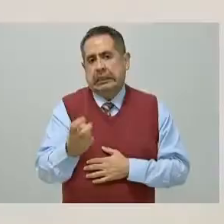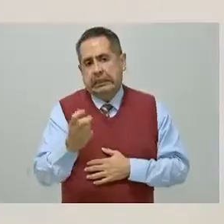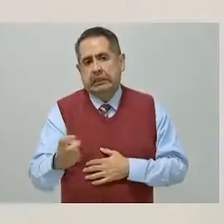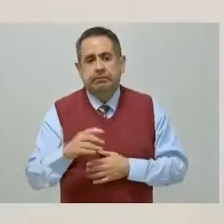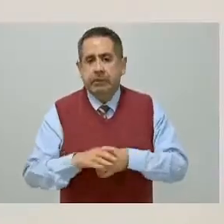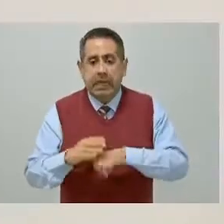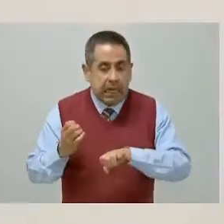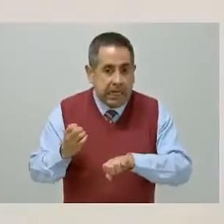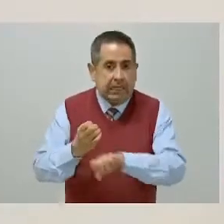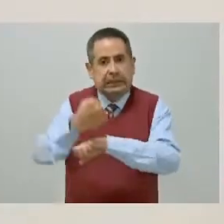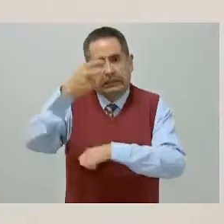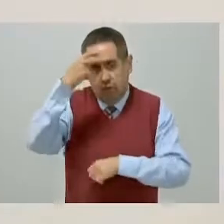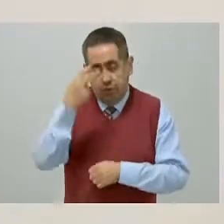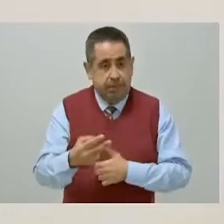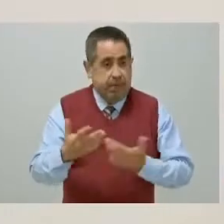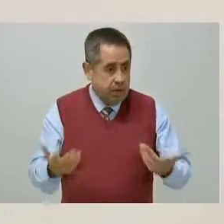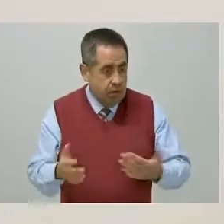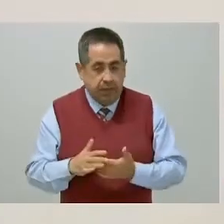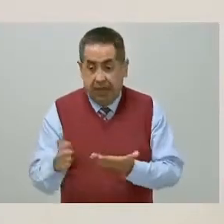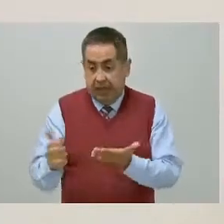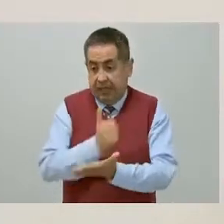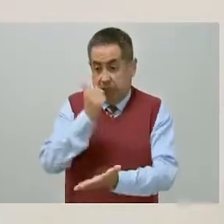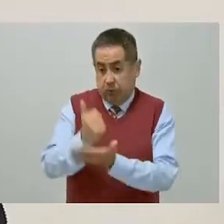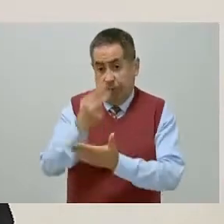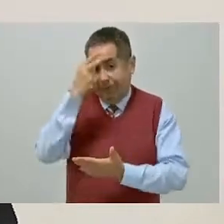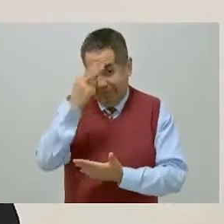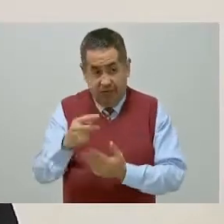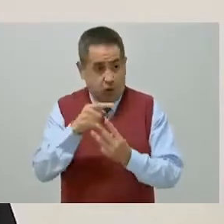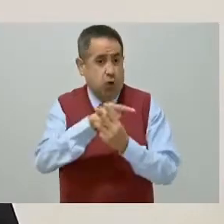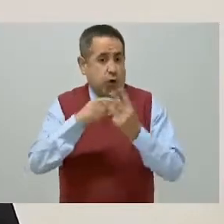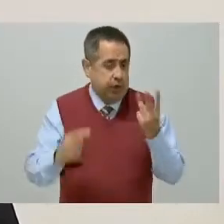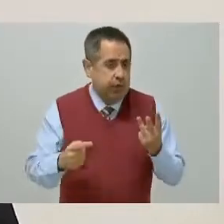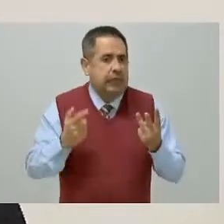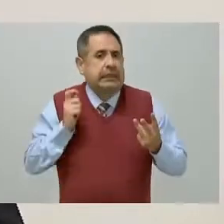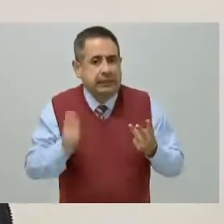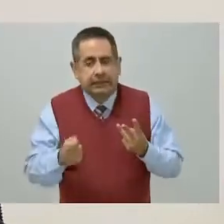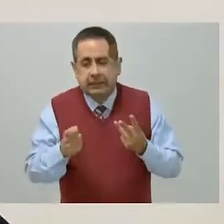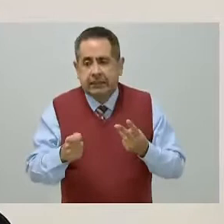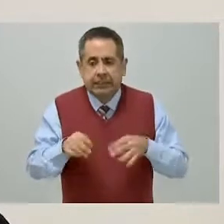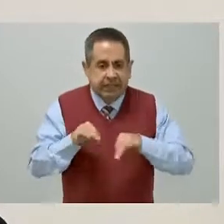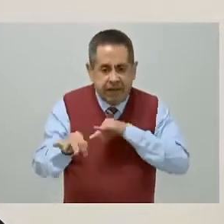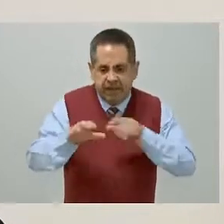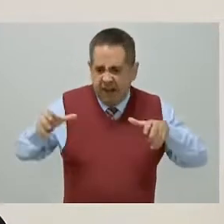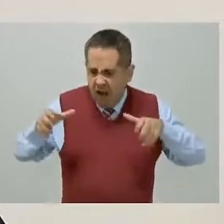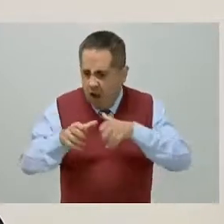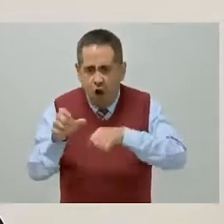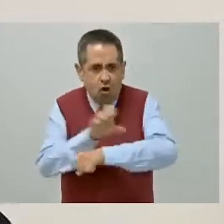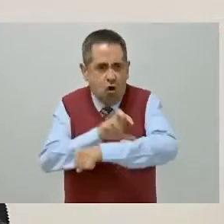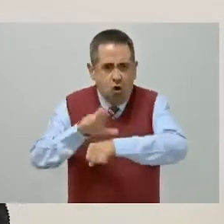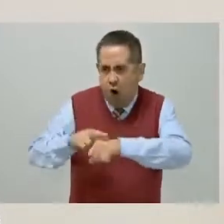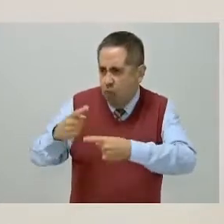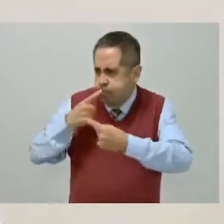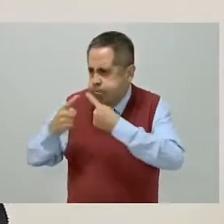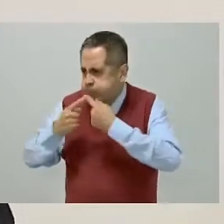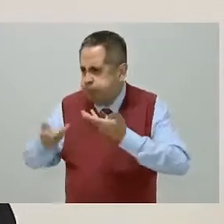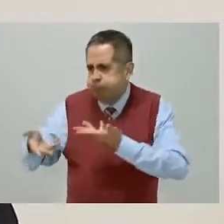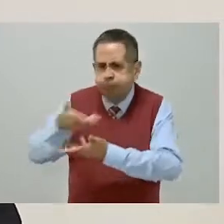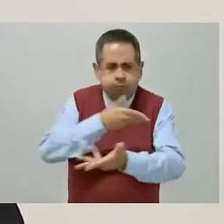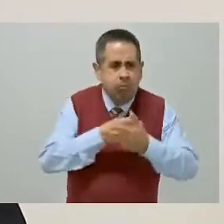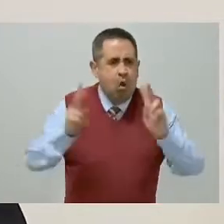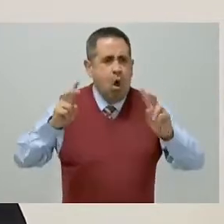el Estado de México y la Ciudad de México, debemos trabajar en una estrategia coordinada de movilidad